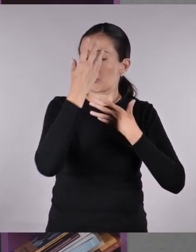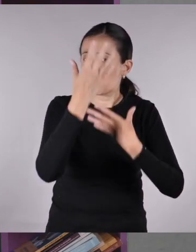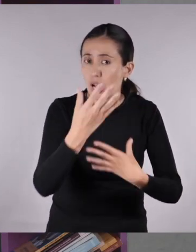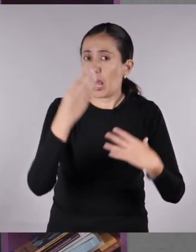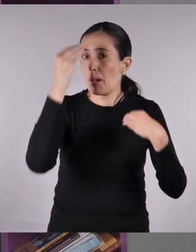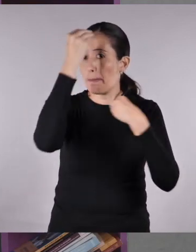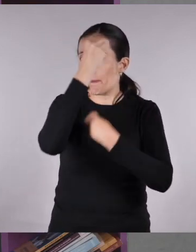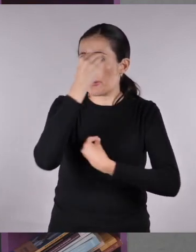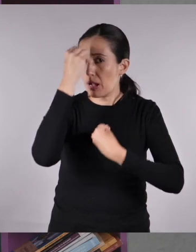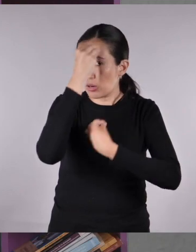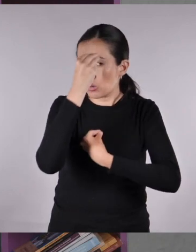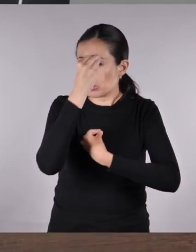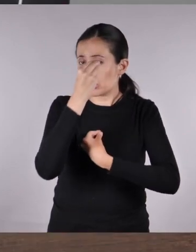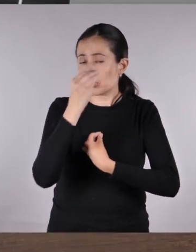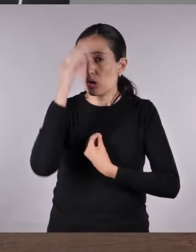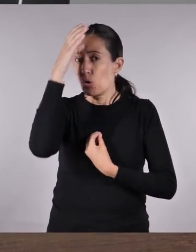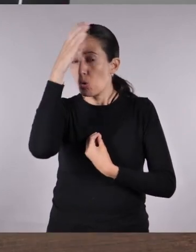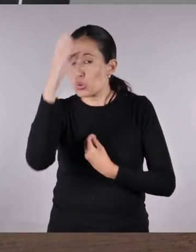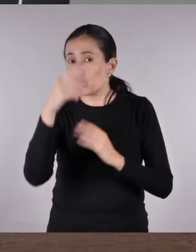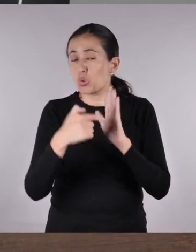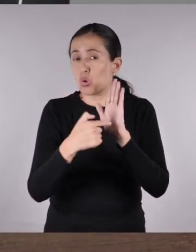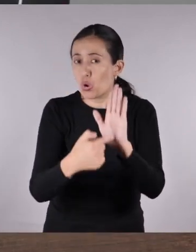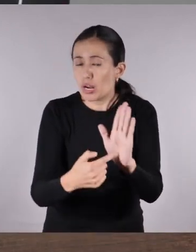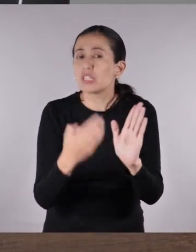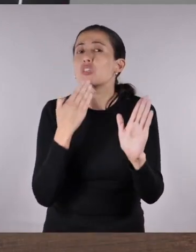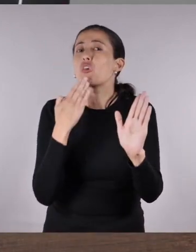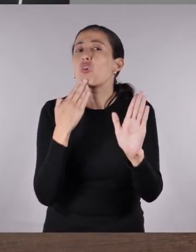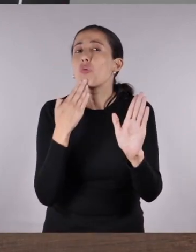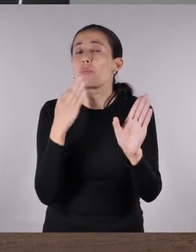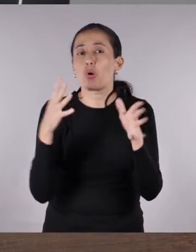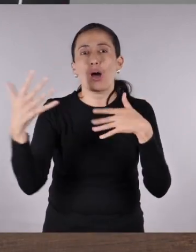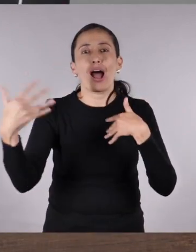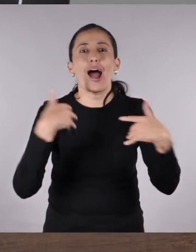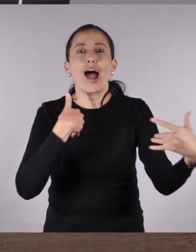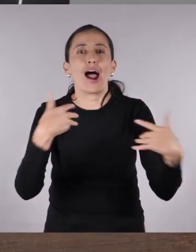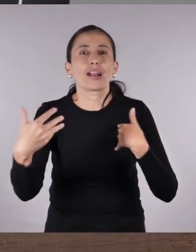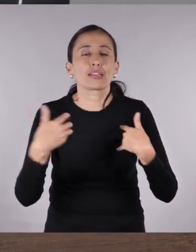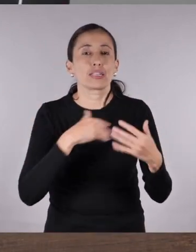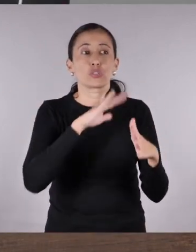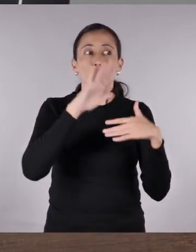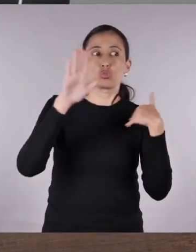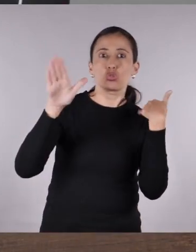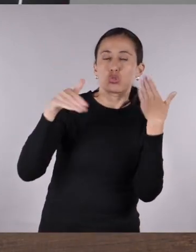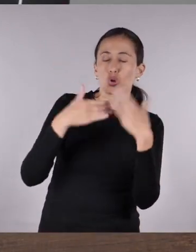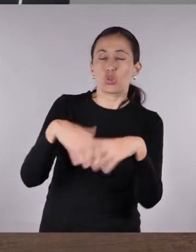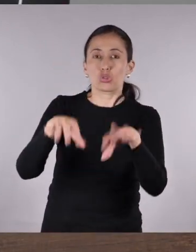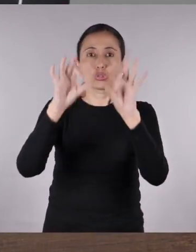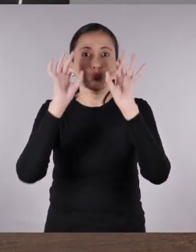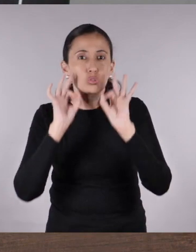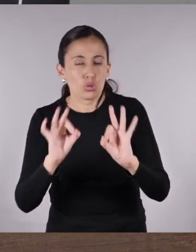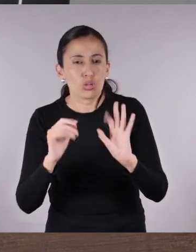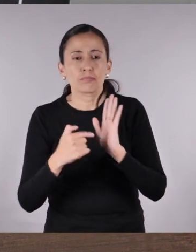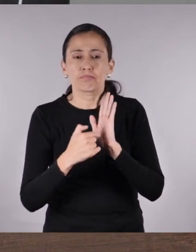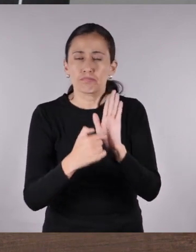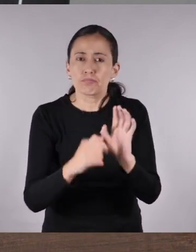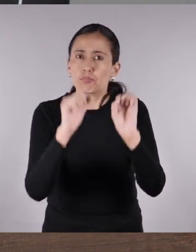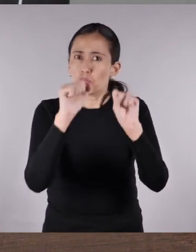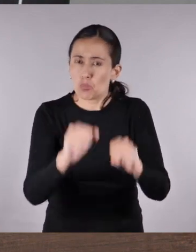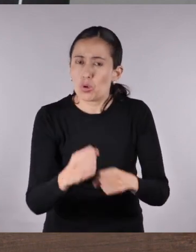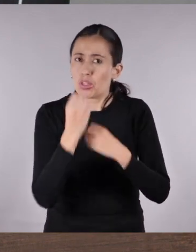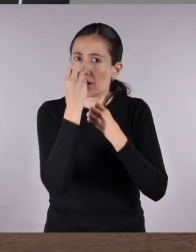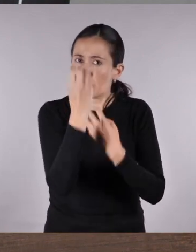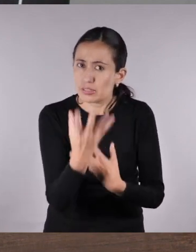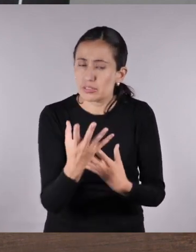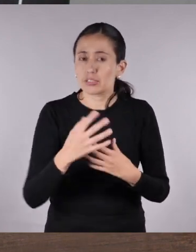transmisión de valores culturales. La sociedad se refleja siempre en el arte, por lo que todos los que pertenecemos a ella